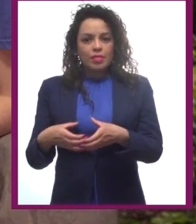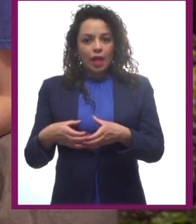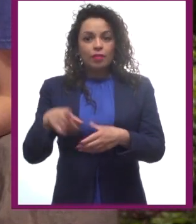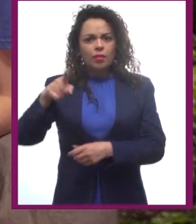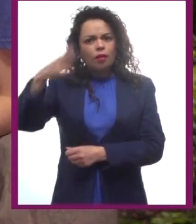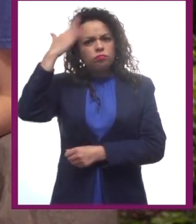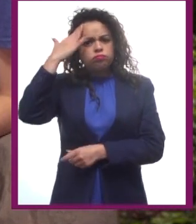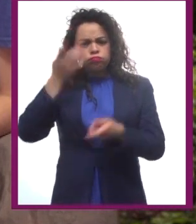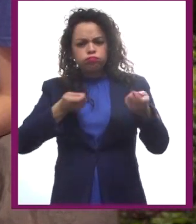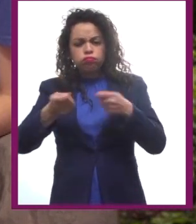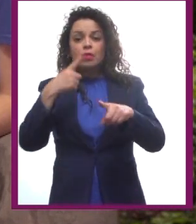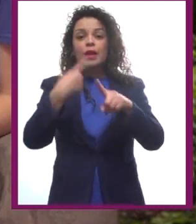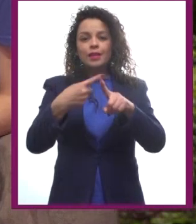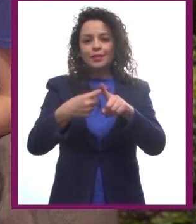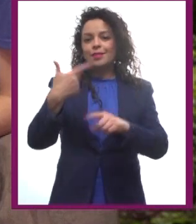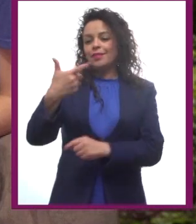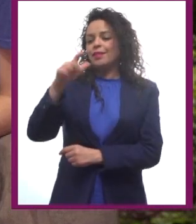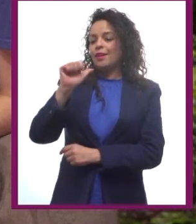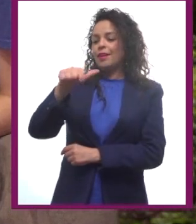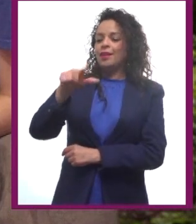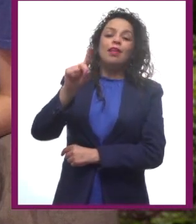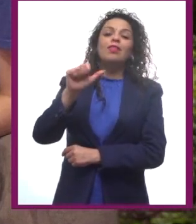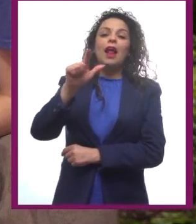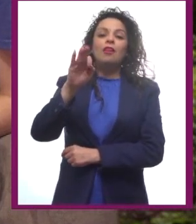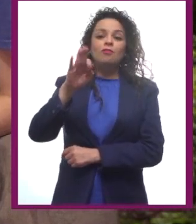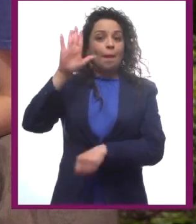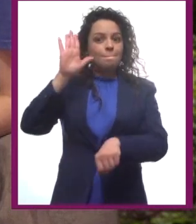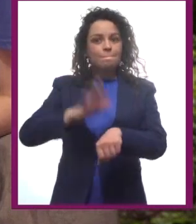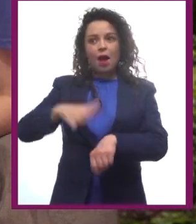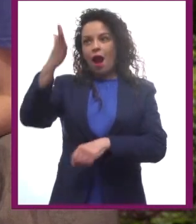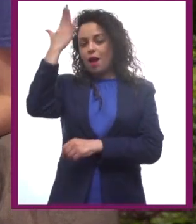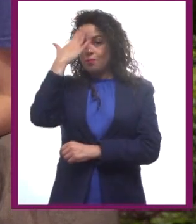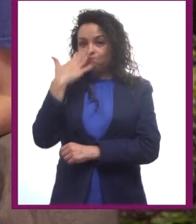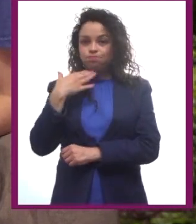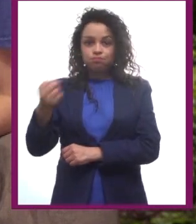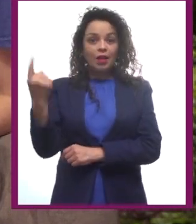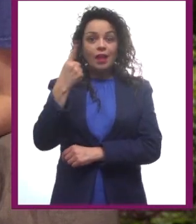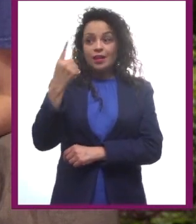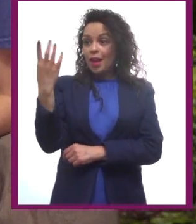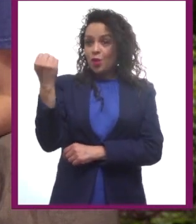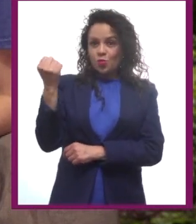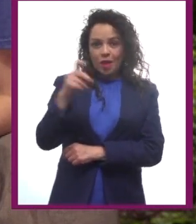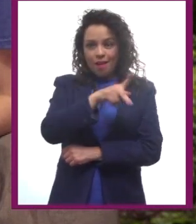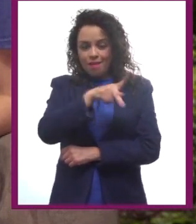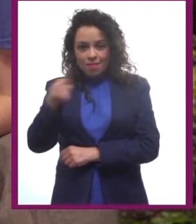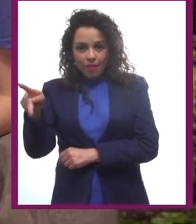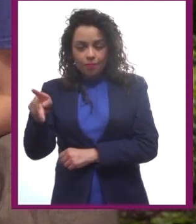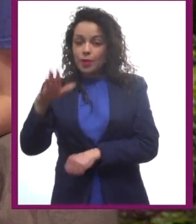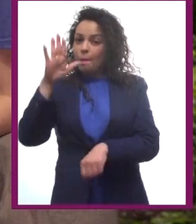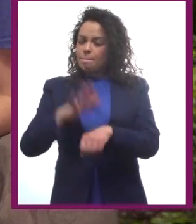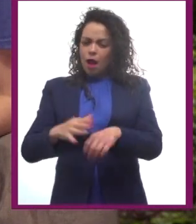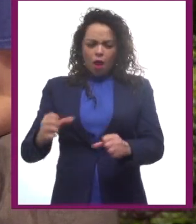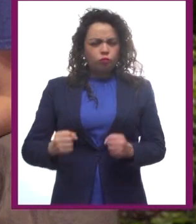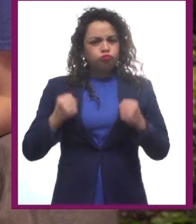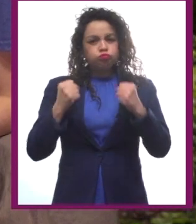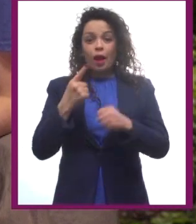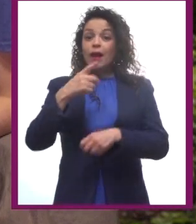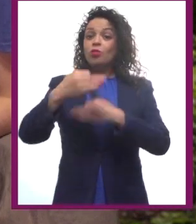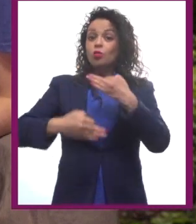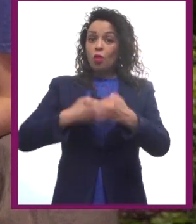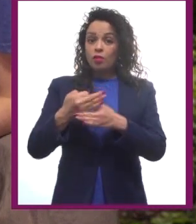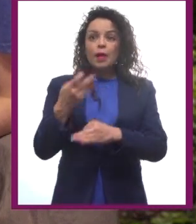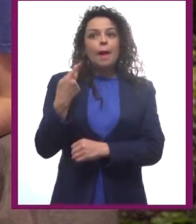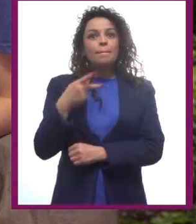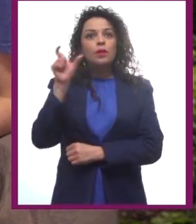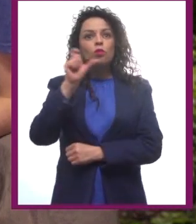liderada por Gandalf, el más sabio de los nueve, y podríamos decir que el más poderoso de todos. Sin embargo,